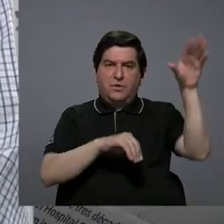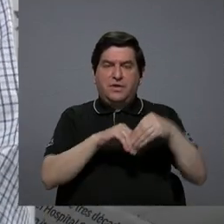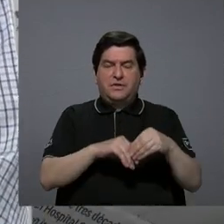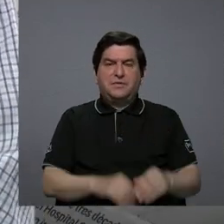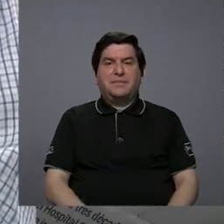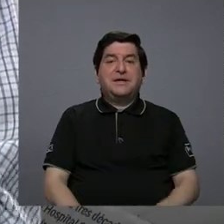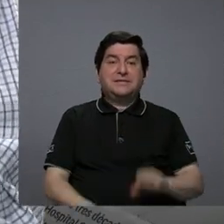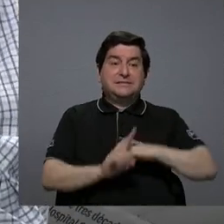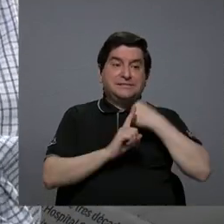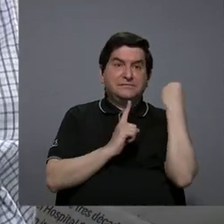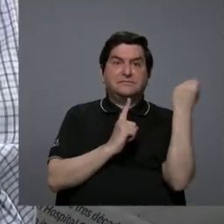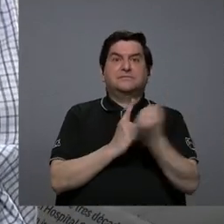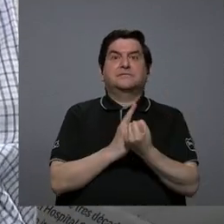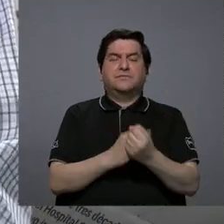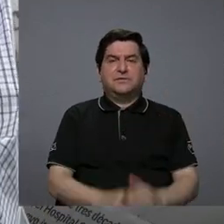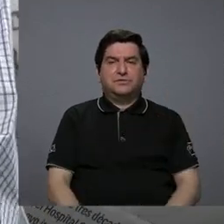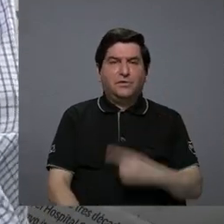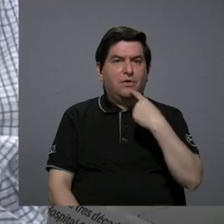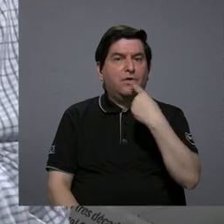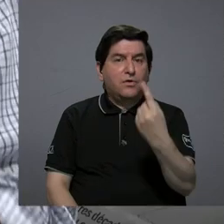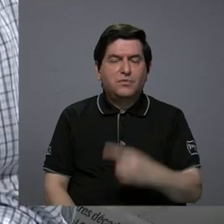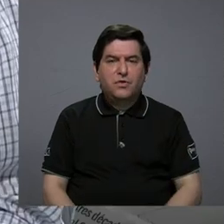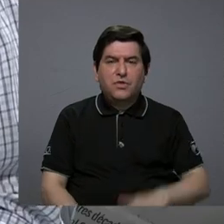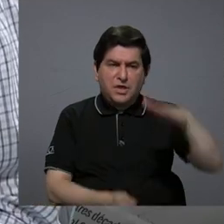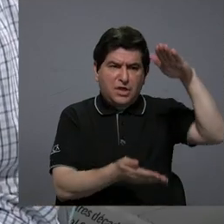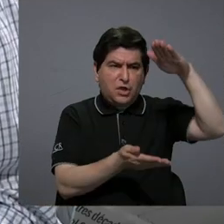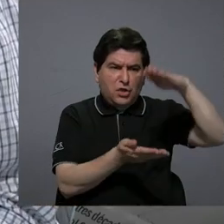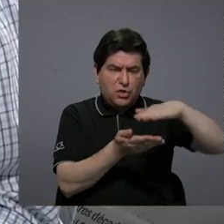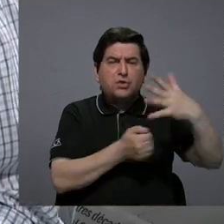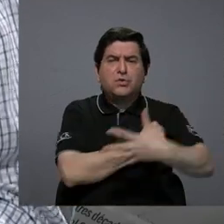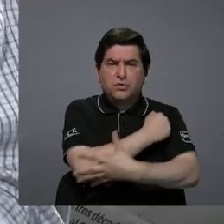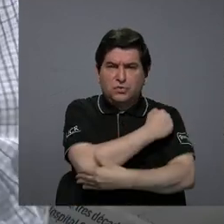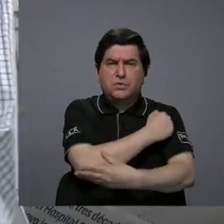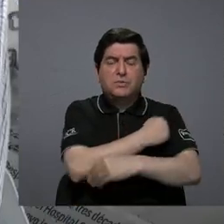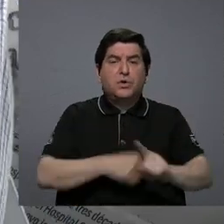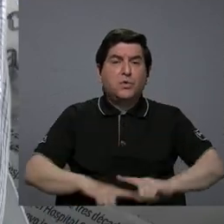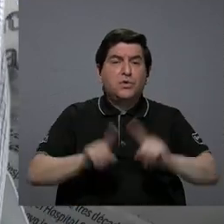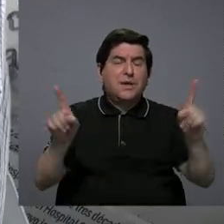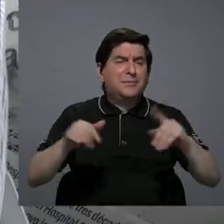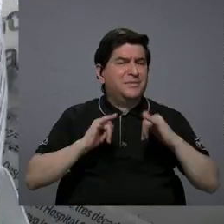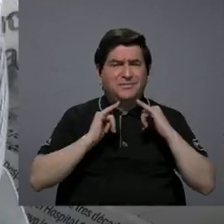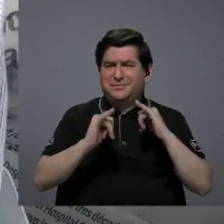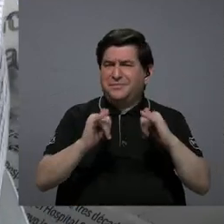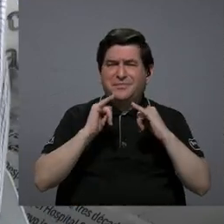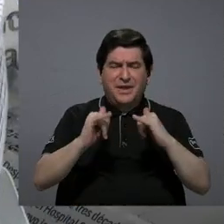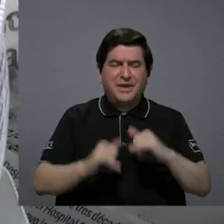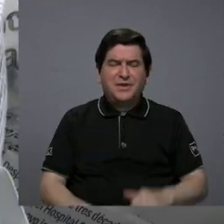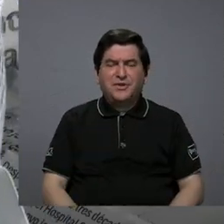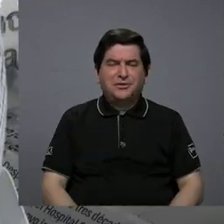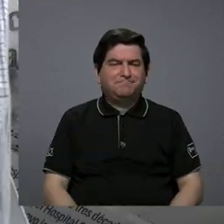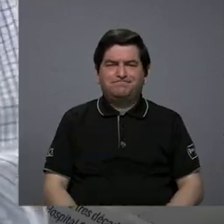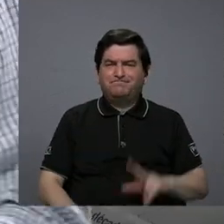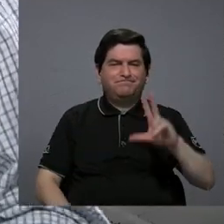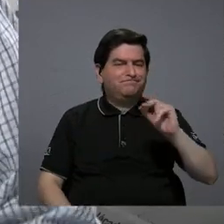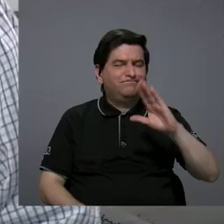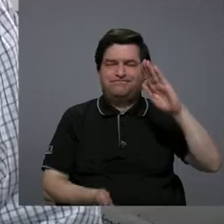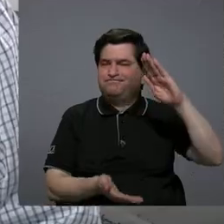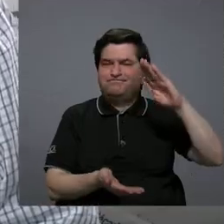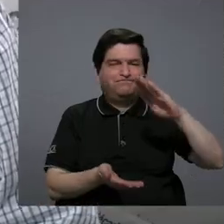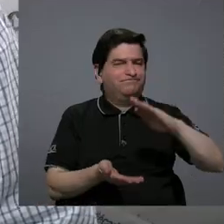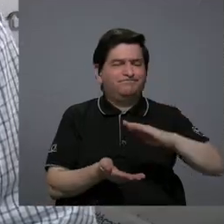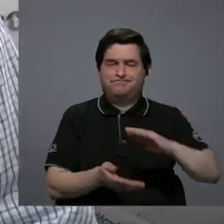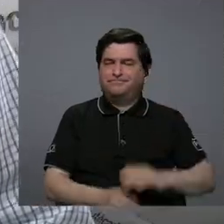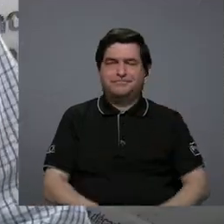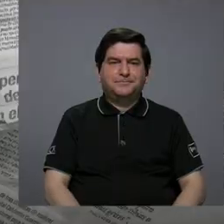esa paradoja de que, como usted decía, disminuye la pobreza, pero la desigualdad no cede, no disminuye.